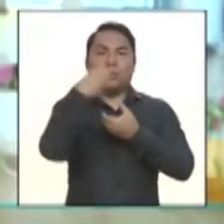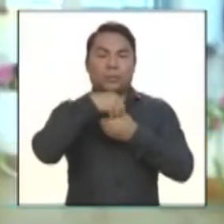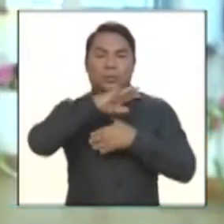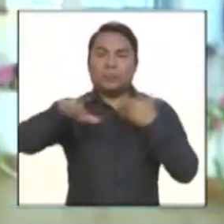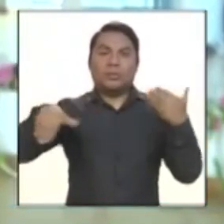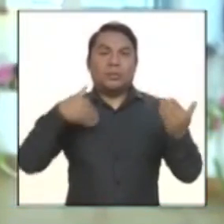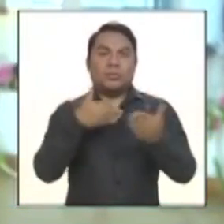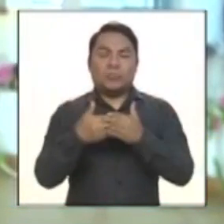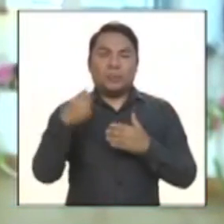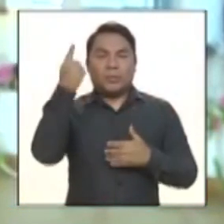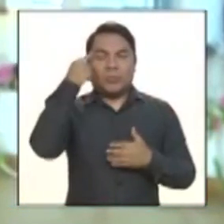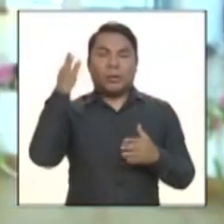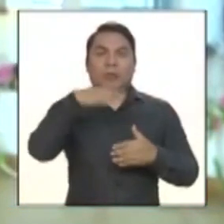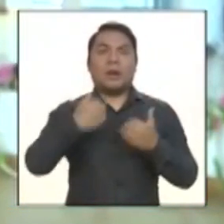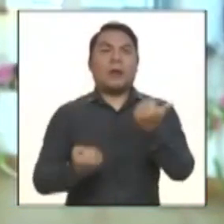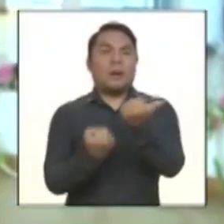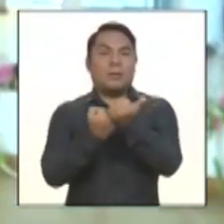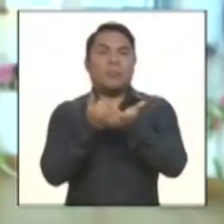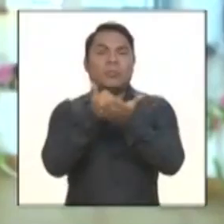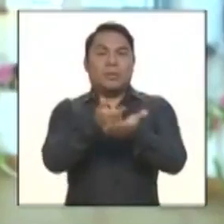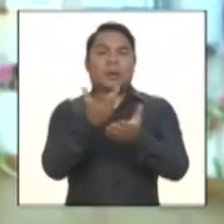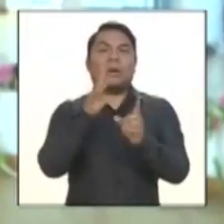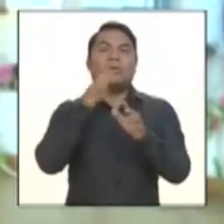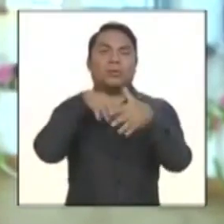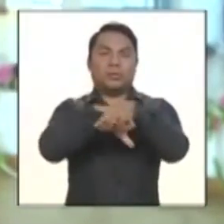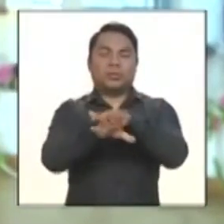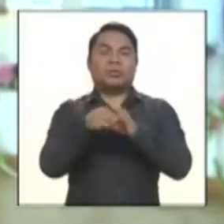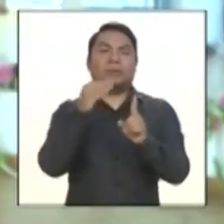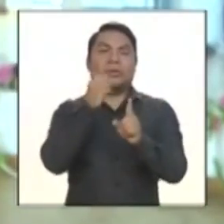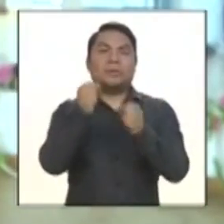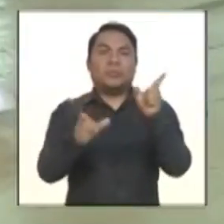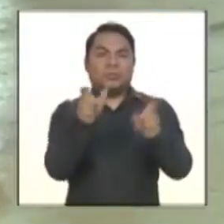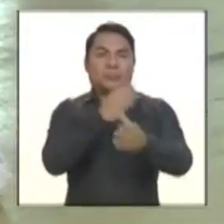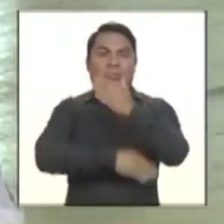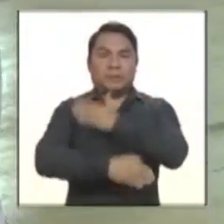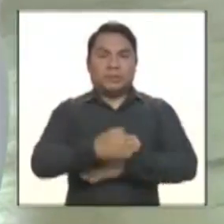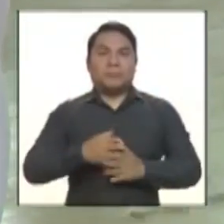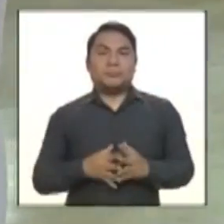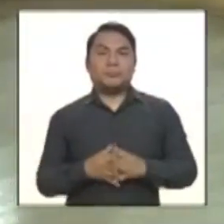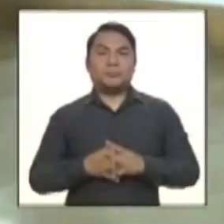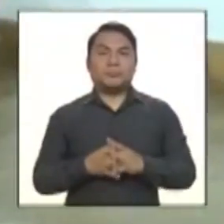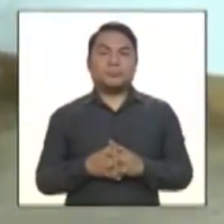nosotros debemos aportar algo por la inclusión social de las personas con discapacidad.